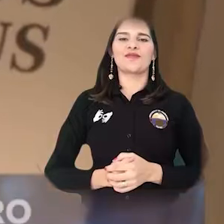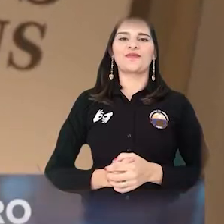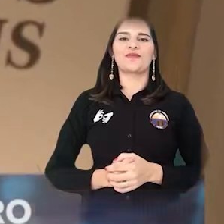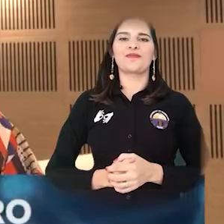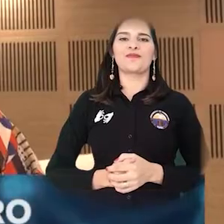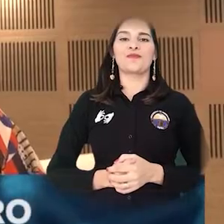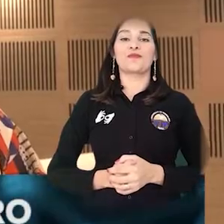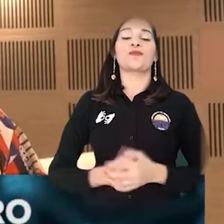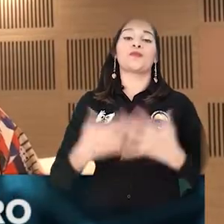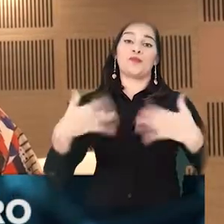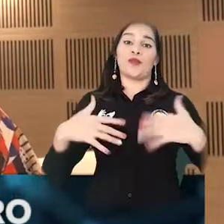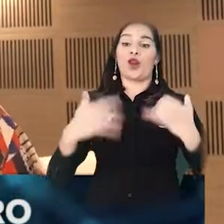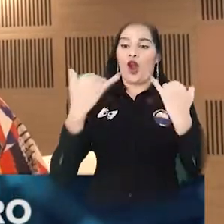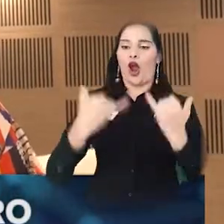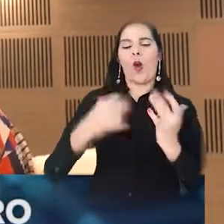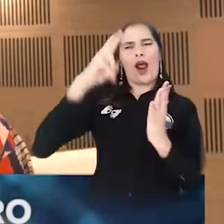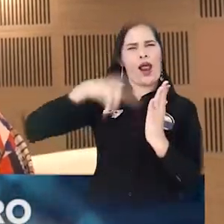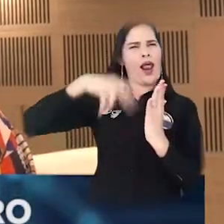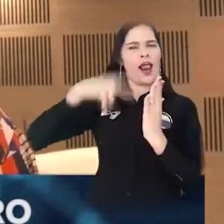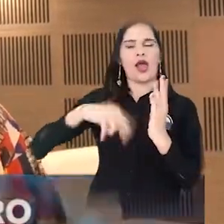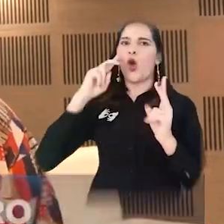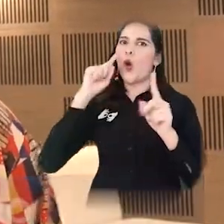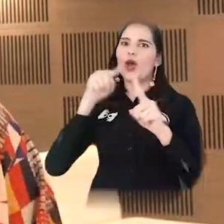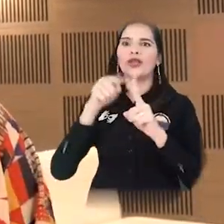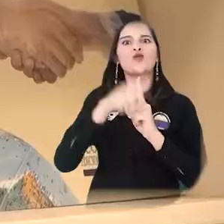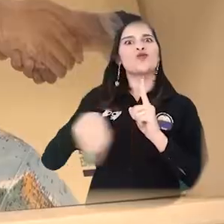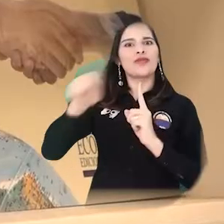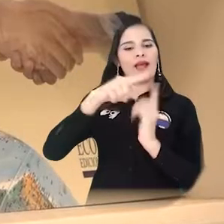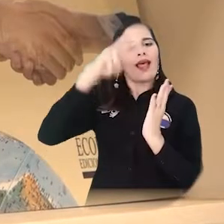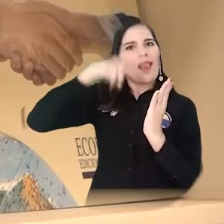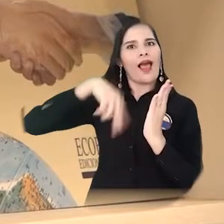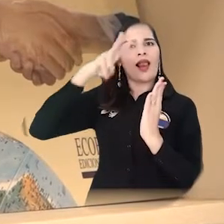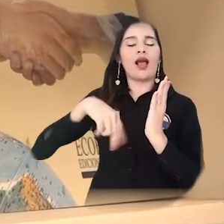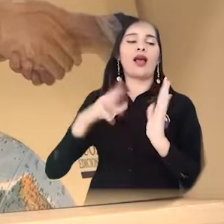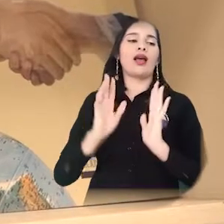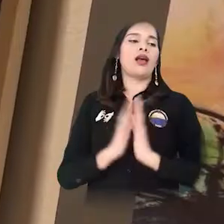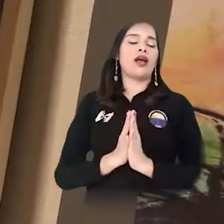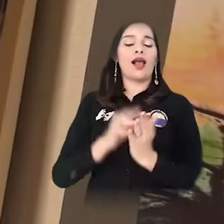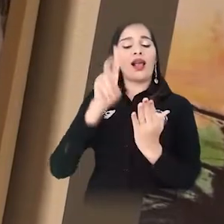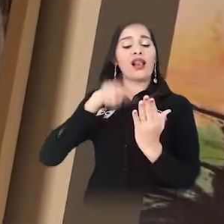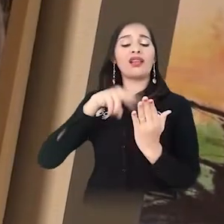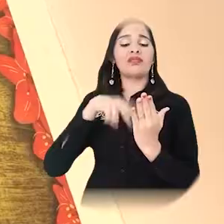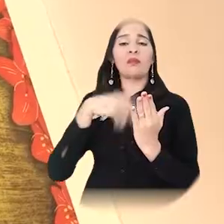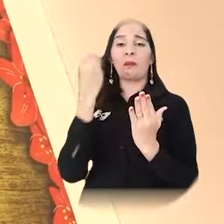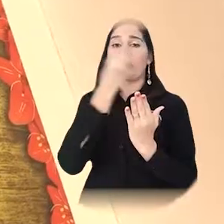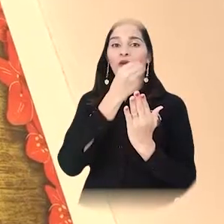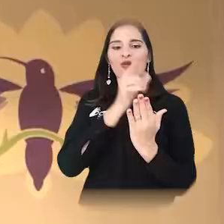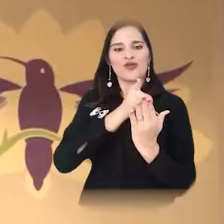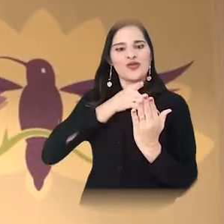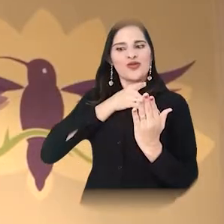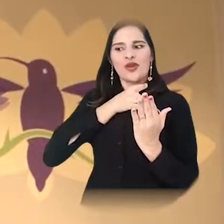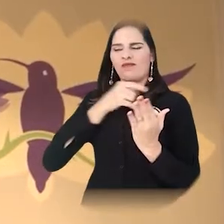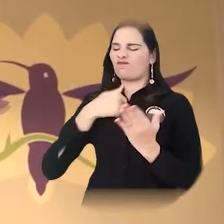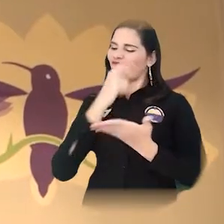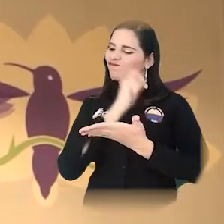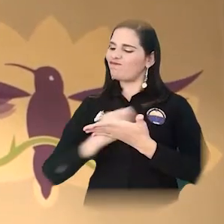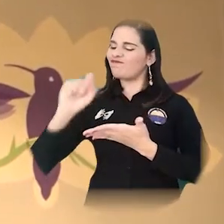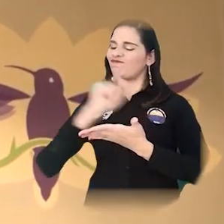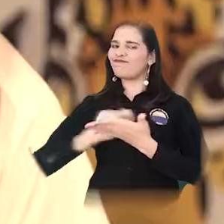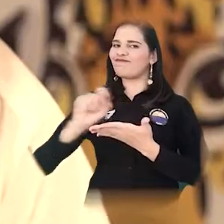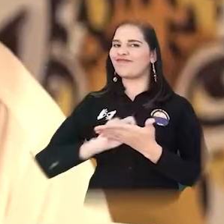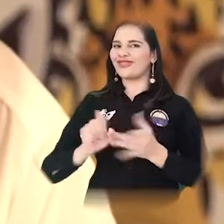En esa condición de fomento litoral lo que queremos es eso, que lean, pero también que esa lectura incentive la escritura.